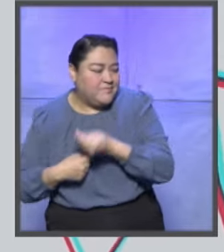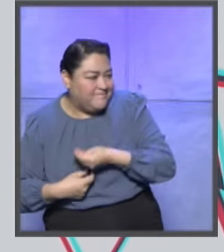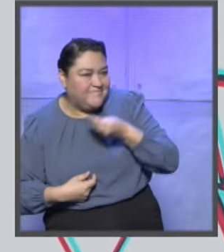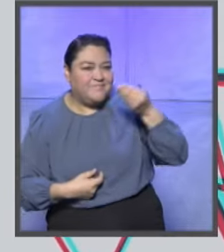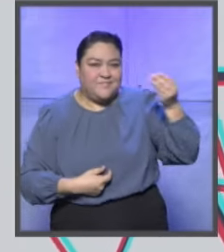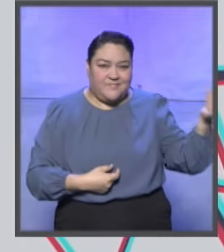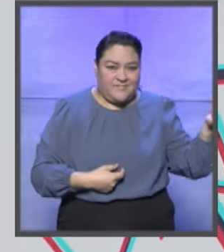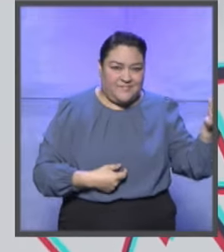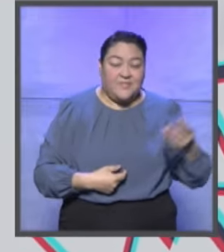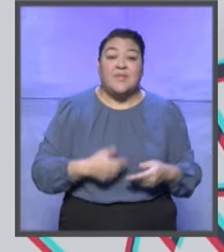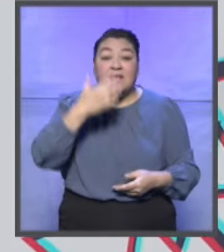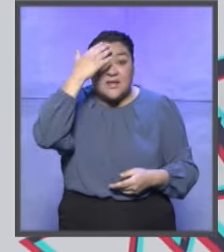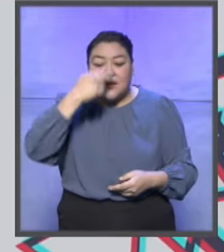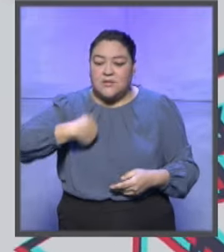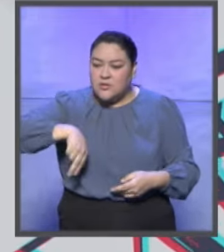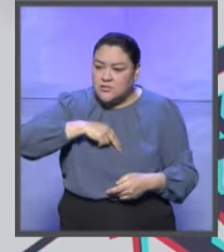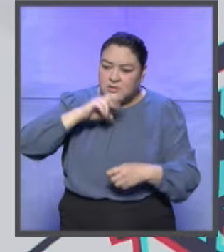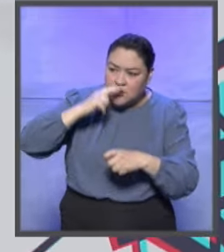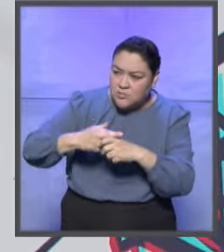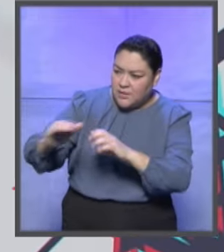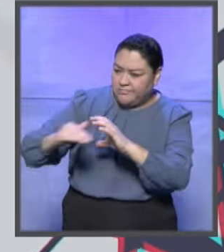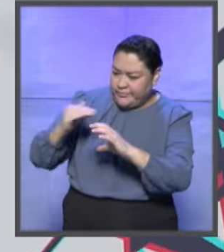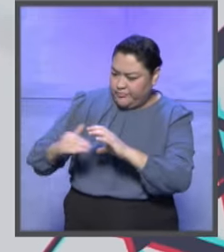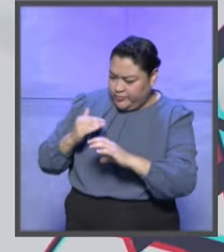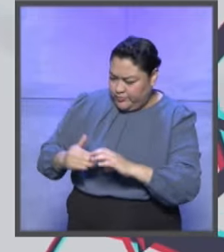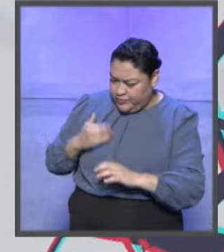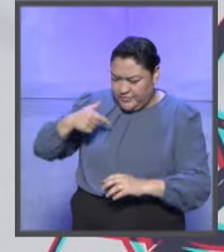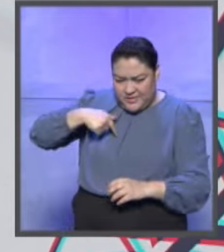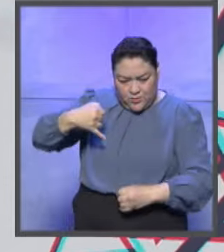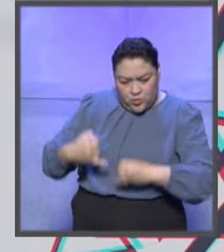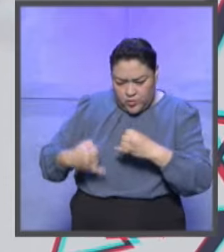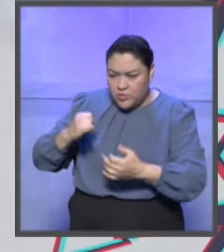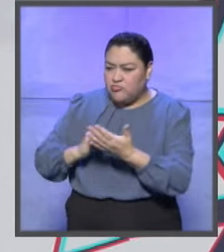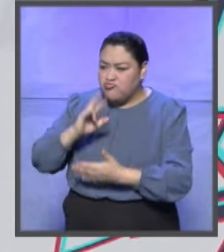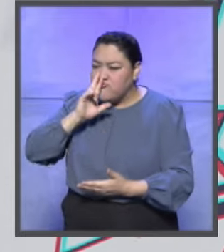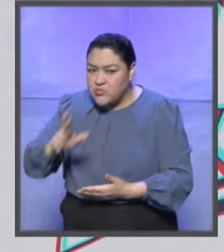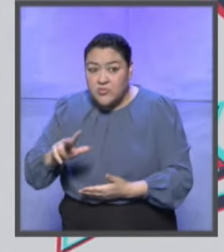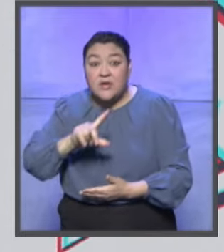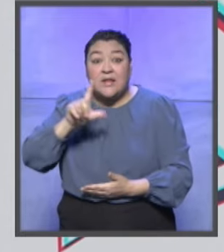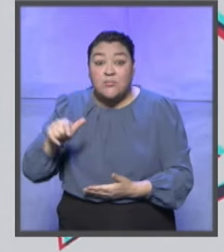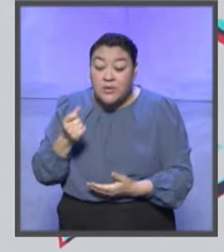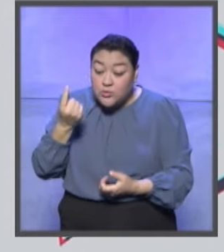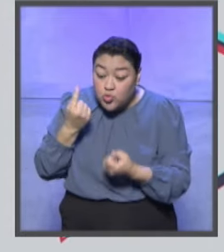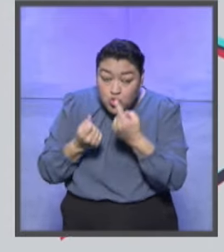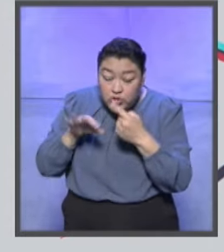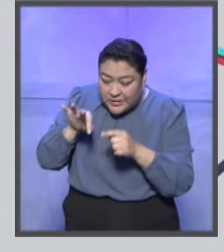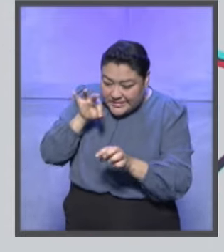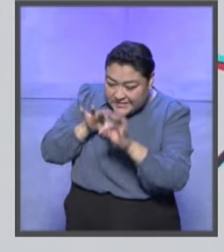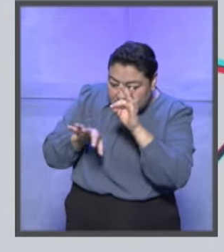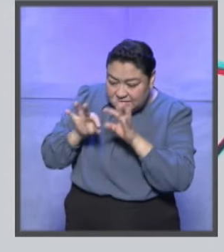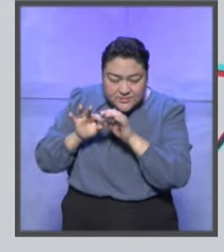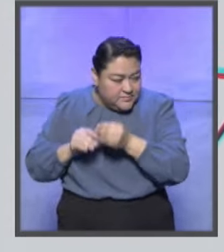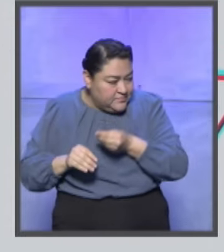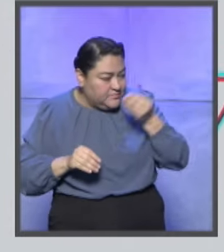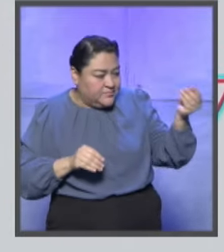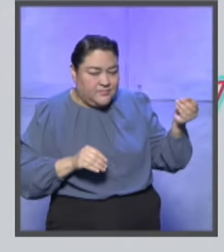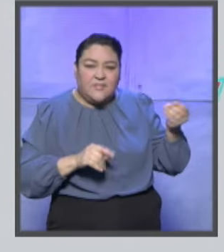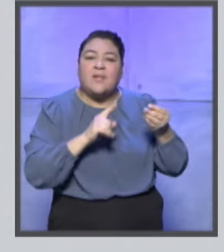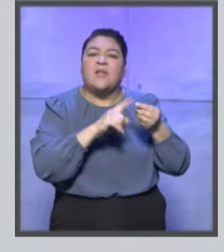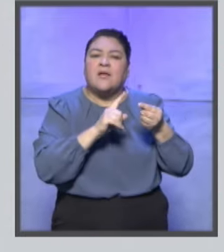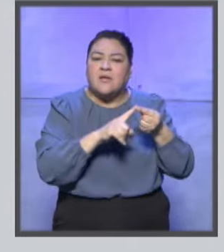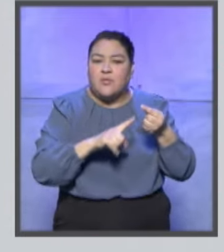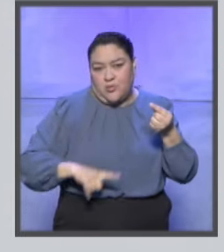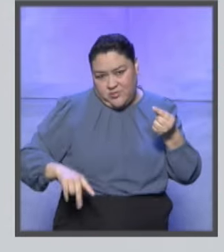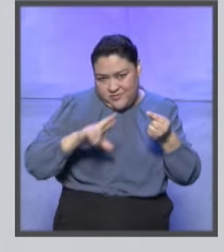ingente de asuntos que se entilan a nivel nacional, y sala superior conoce los asuntos más importantes de las elecciones de gobernador y de